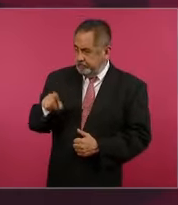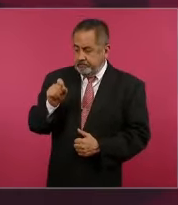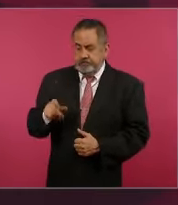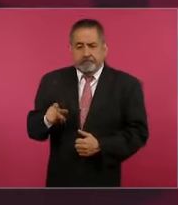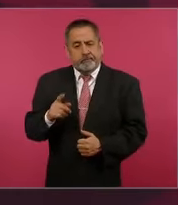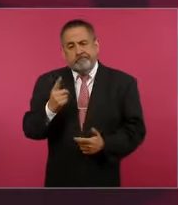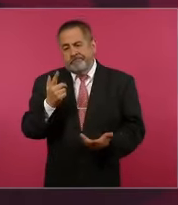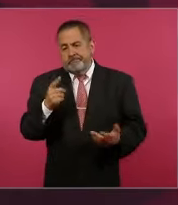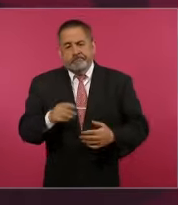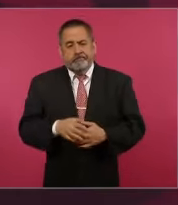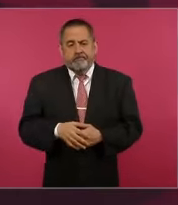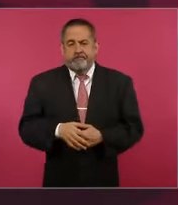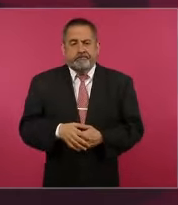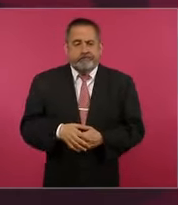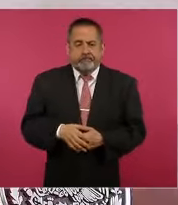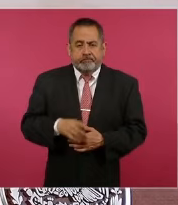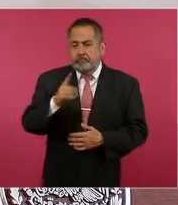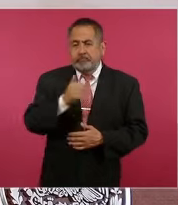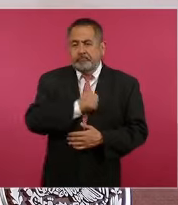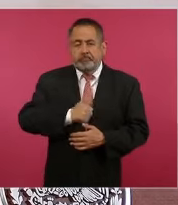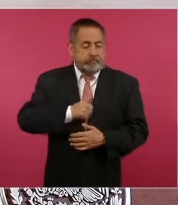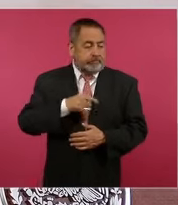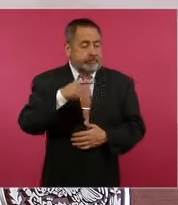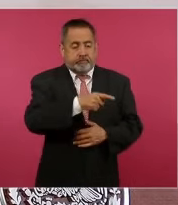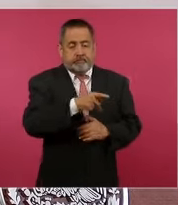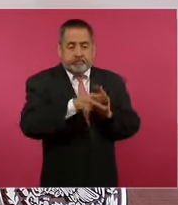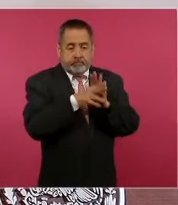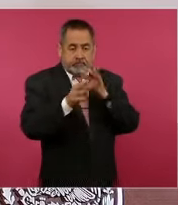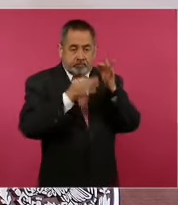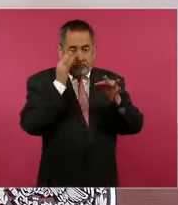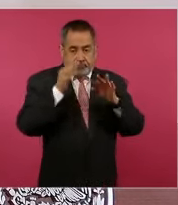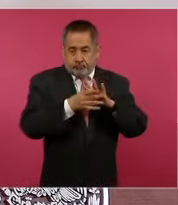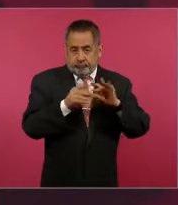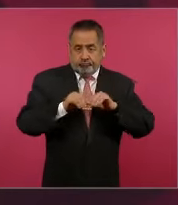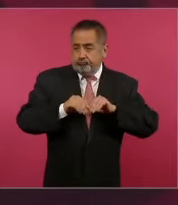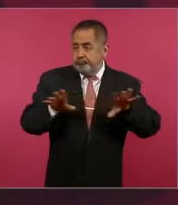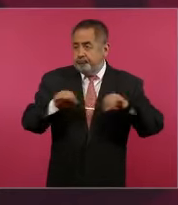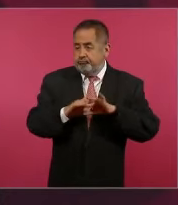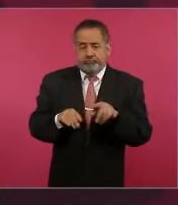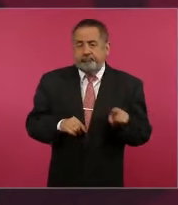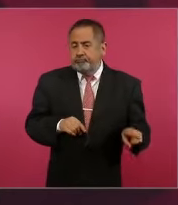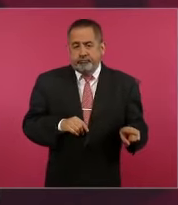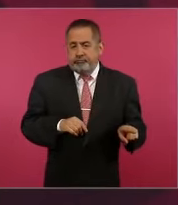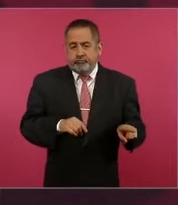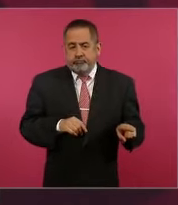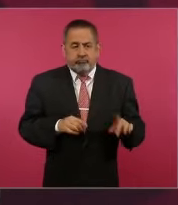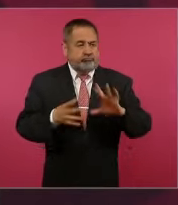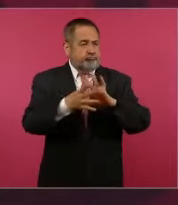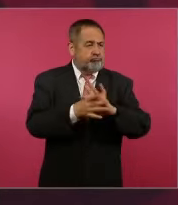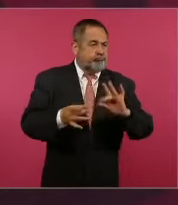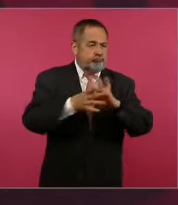de manipulación no tratan el tema,